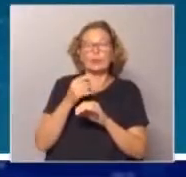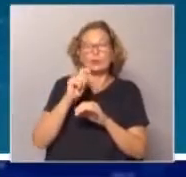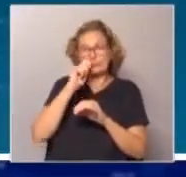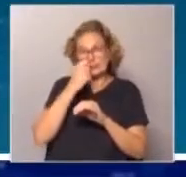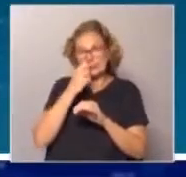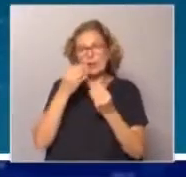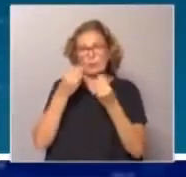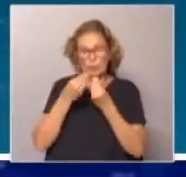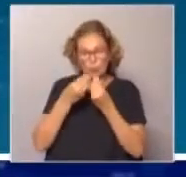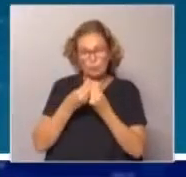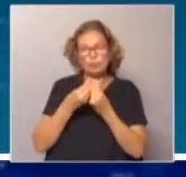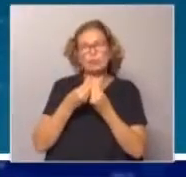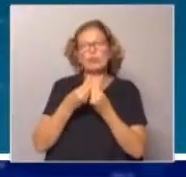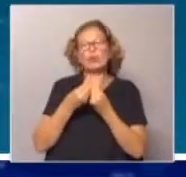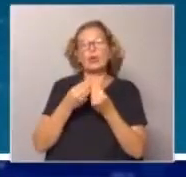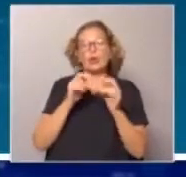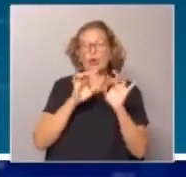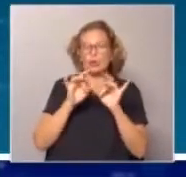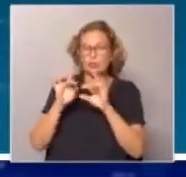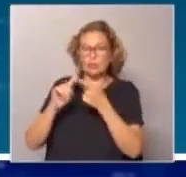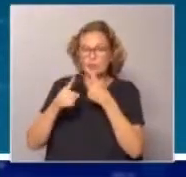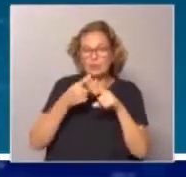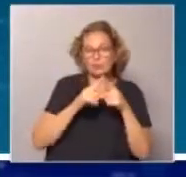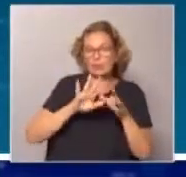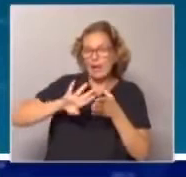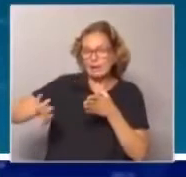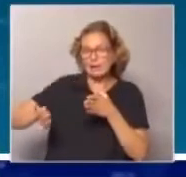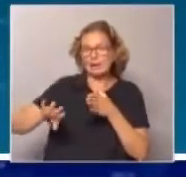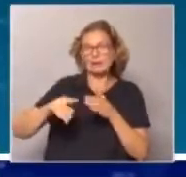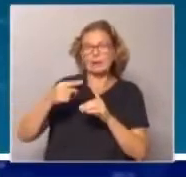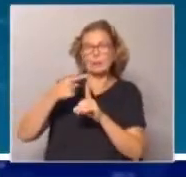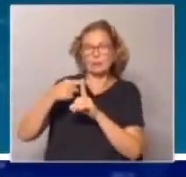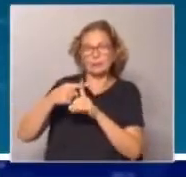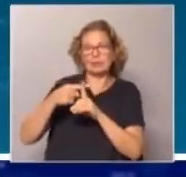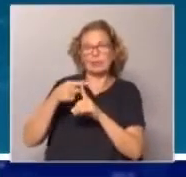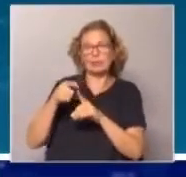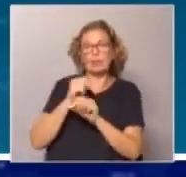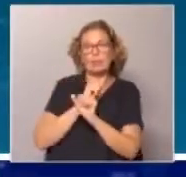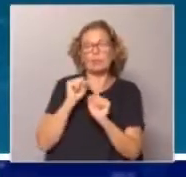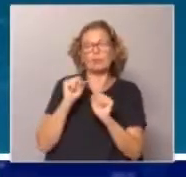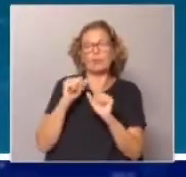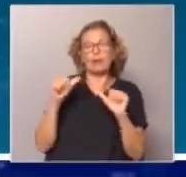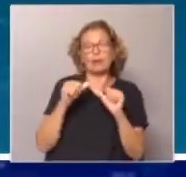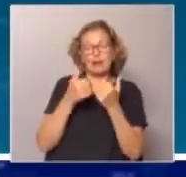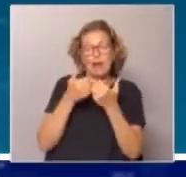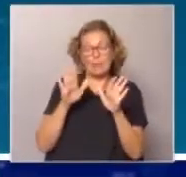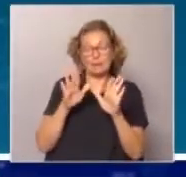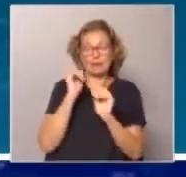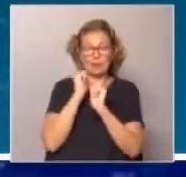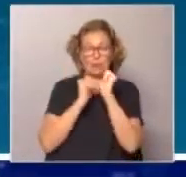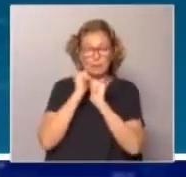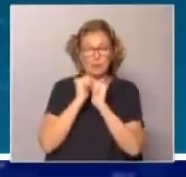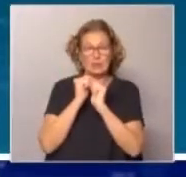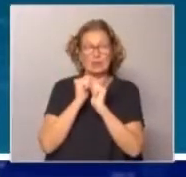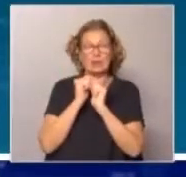masivamente, hacer el trazado de los contactos y aislar a los casos y a sus contactos. Eso nos permitió abrir la economía,